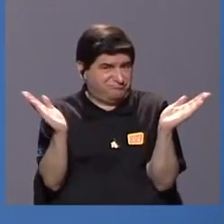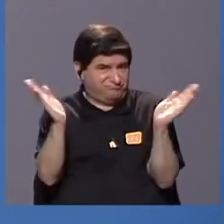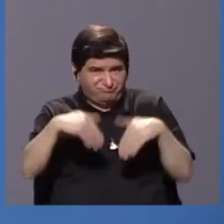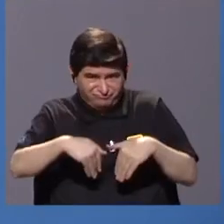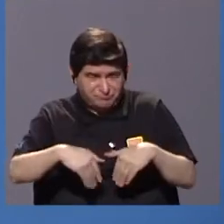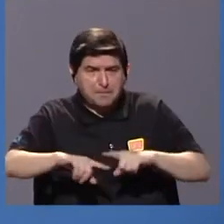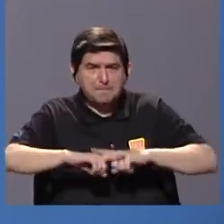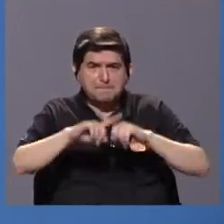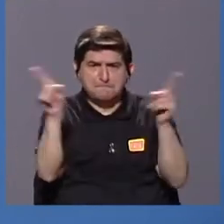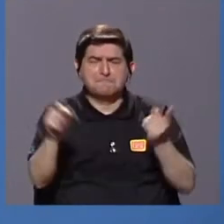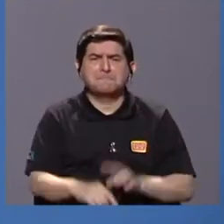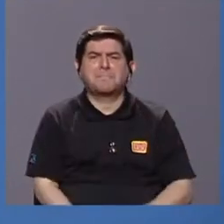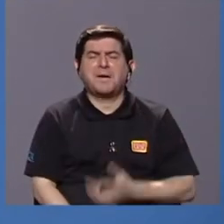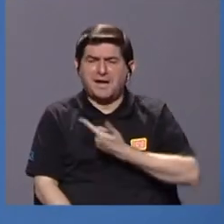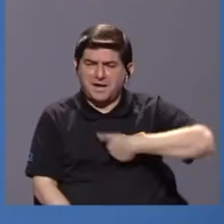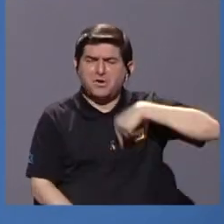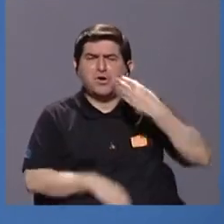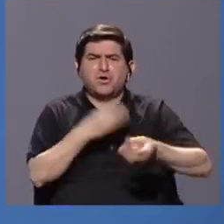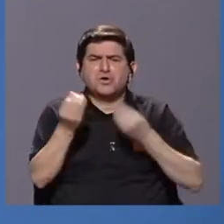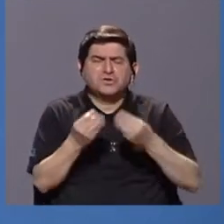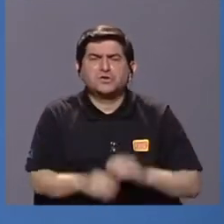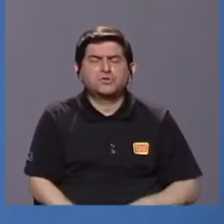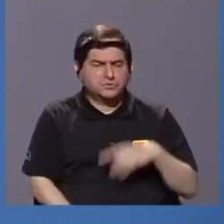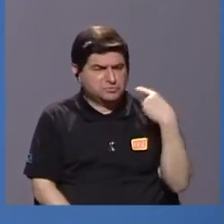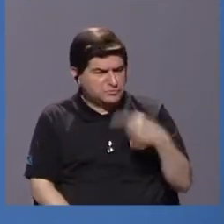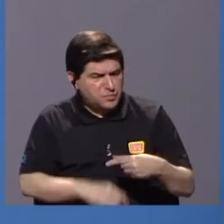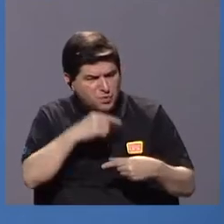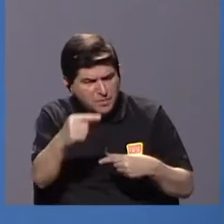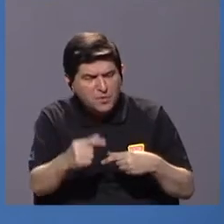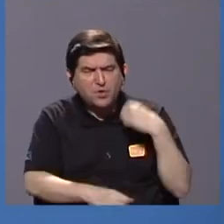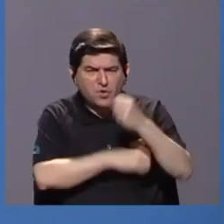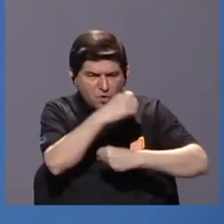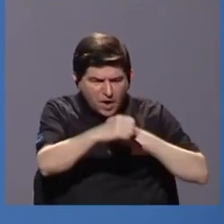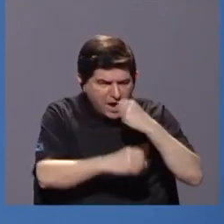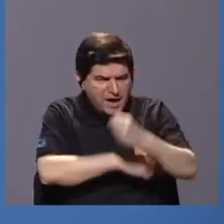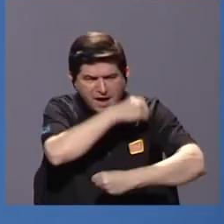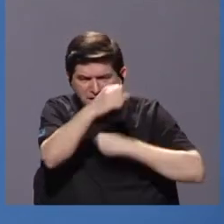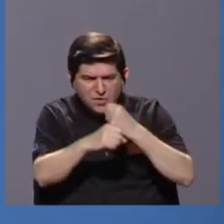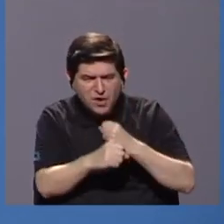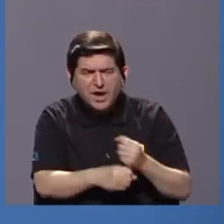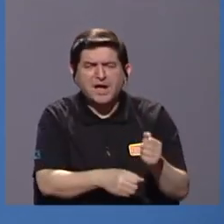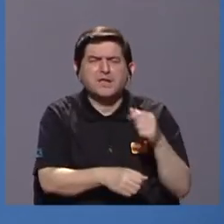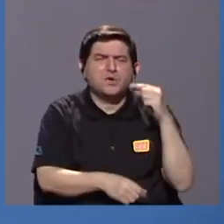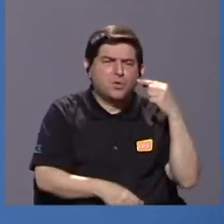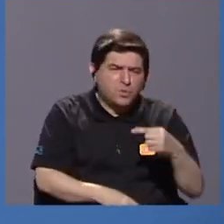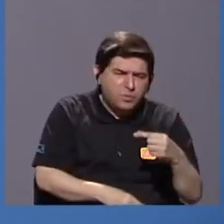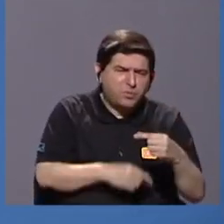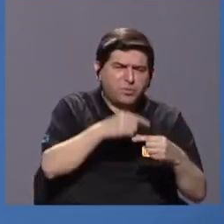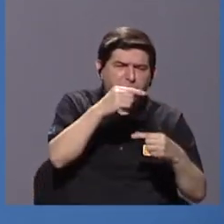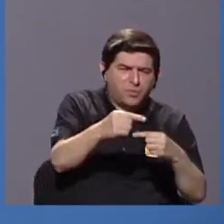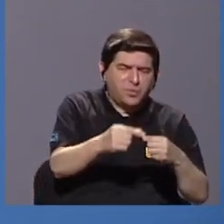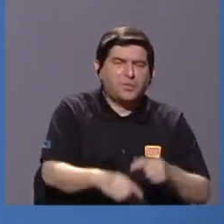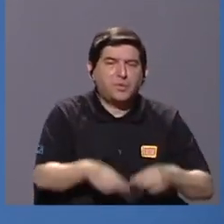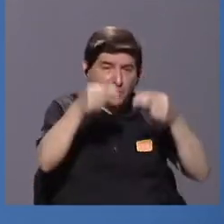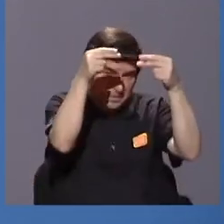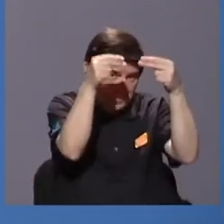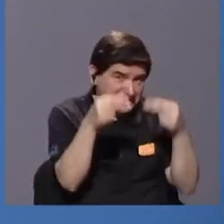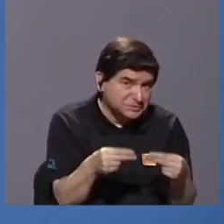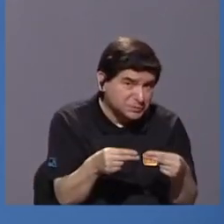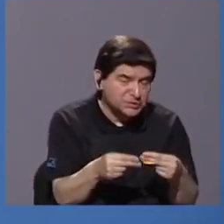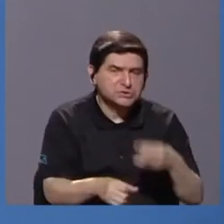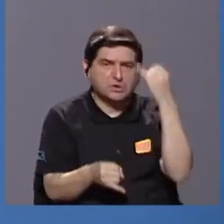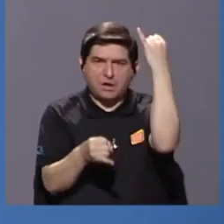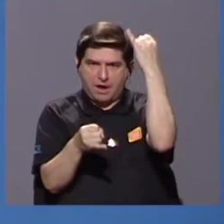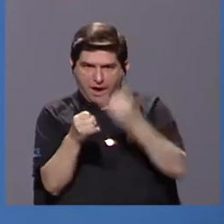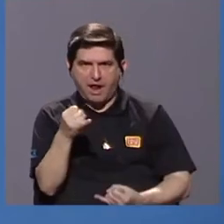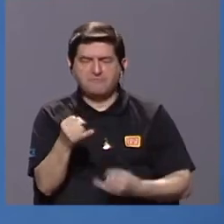Pero lo que fuimos haciendo fue por poquitos. Cada año hacíamos un poquito, cada año metíamos un presupuesto y logramos al